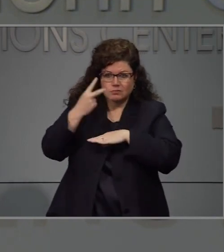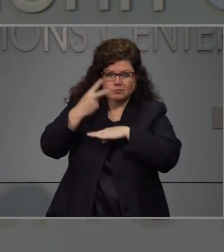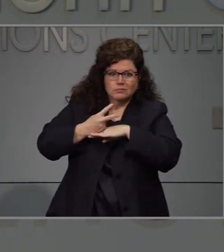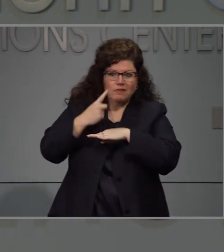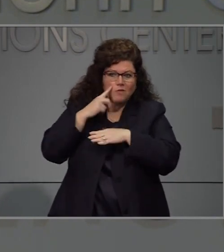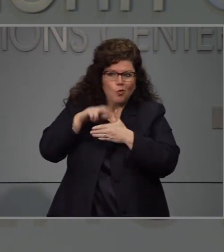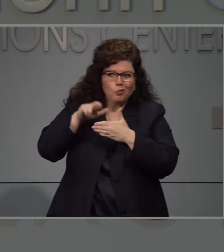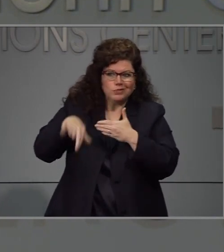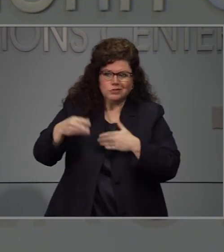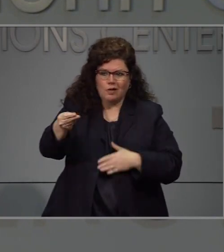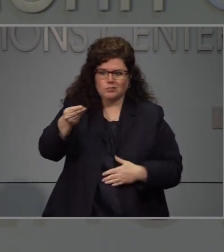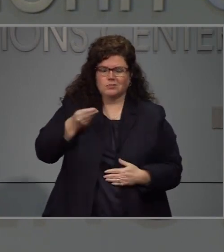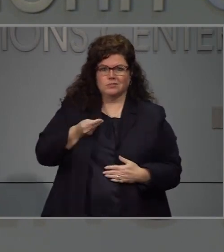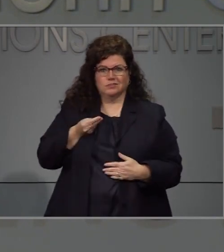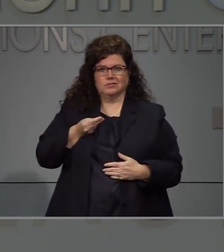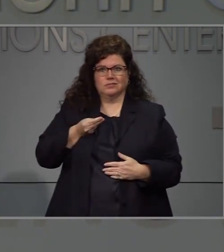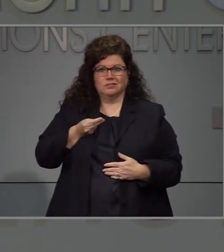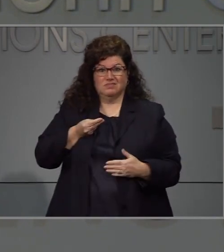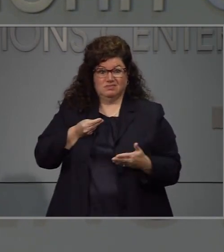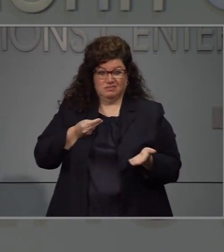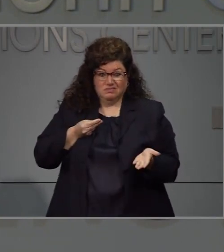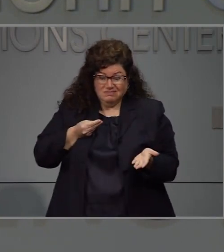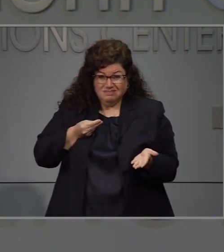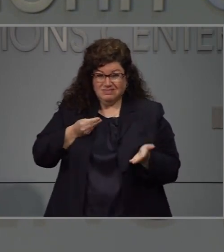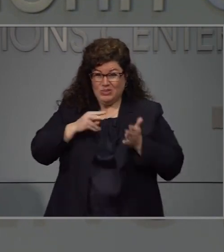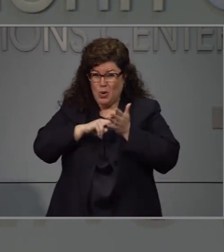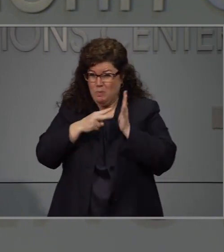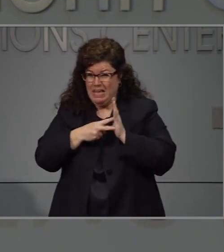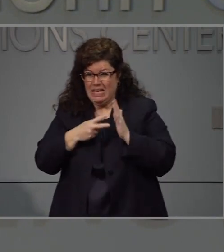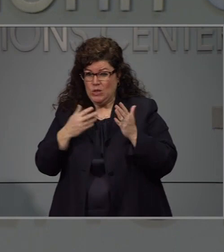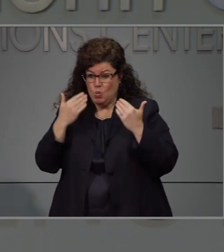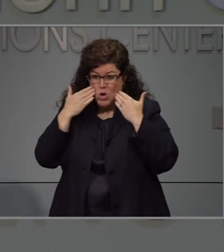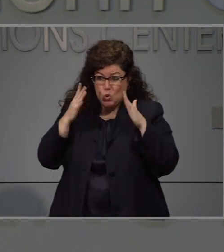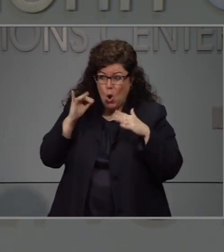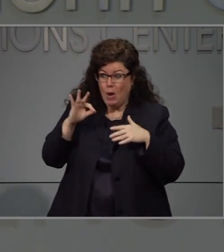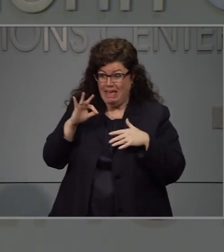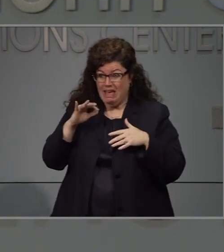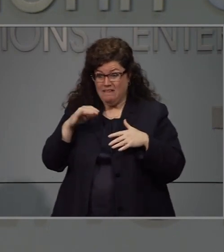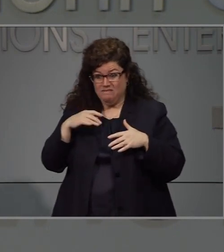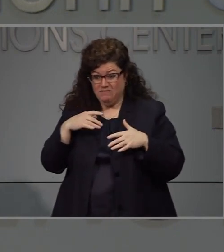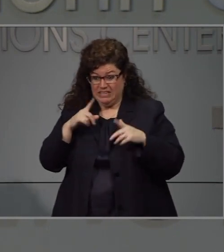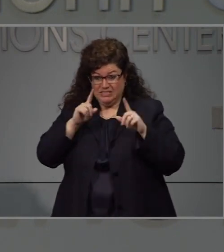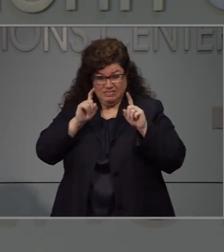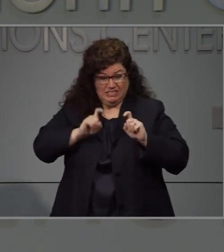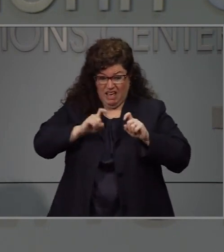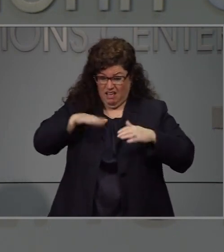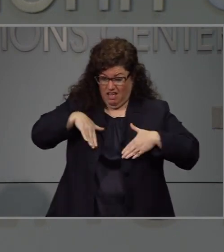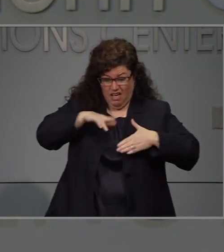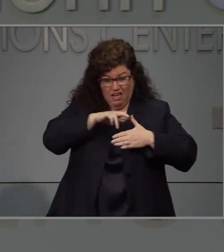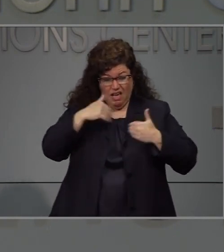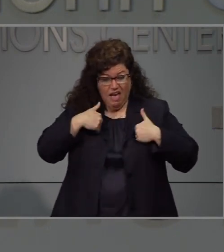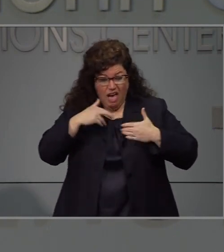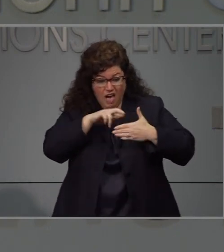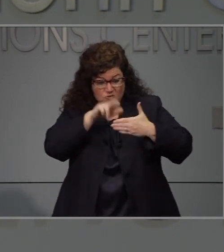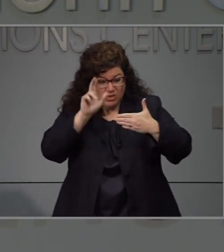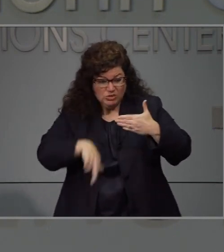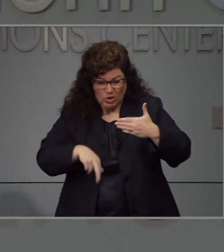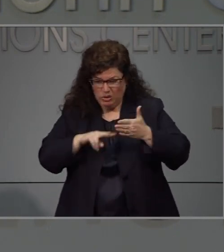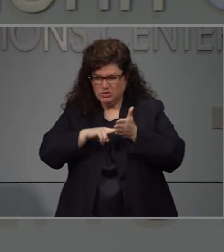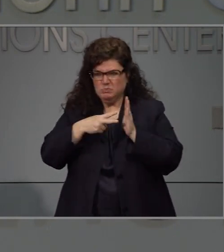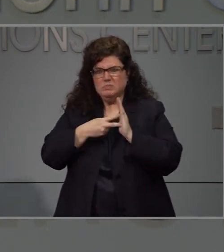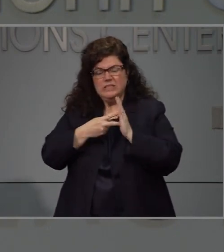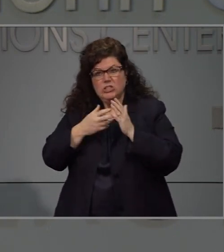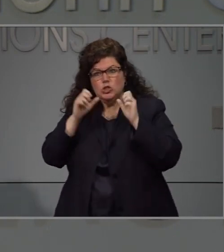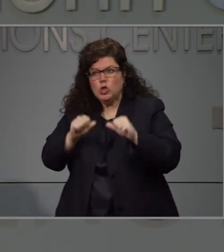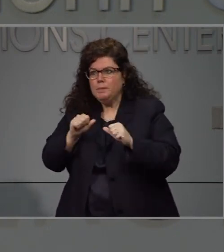¿Cuánto tiempo vamos a ver para relajar restricciones respuesta vemos las